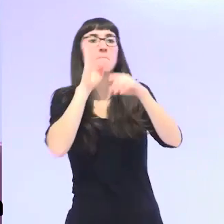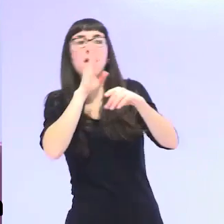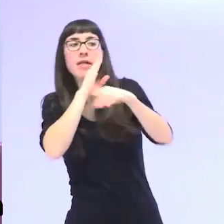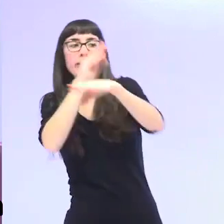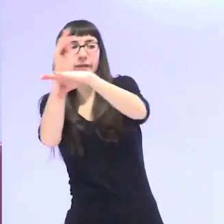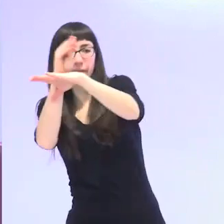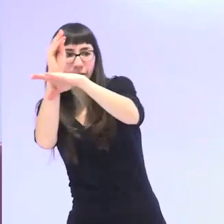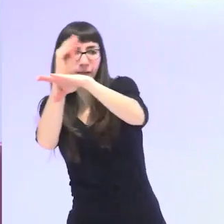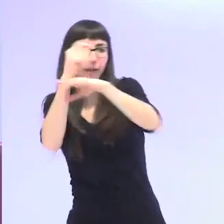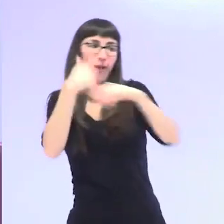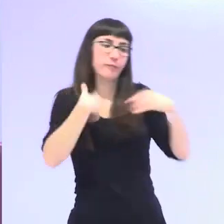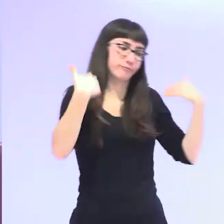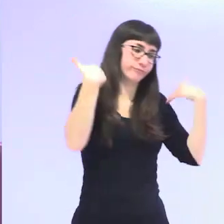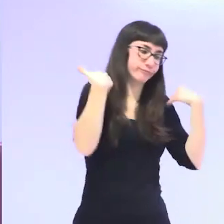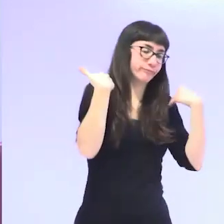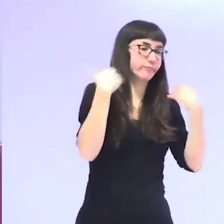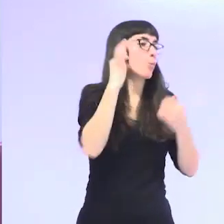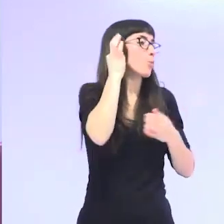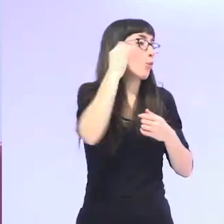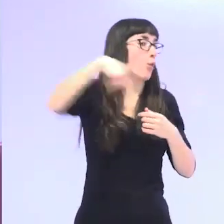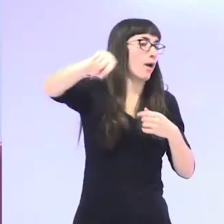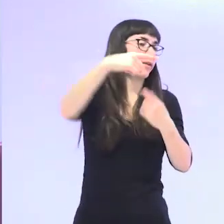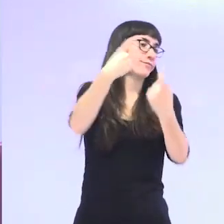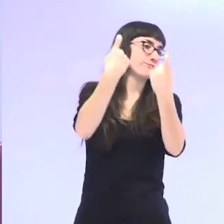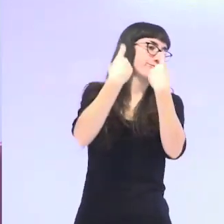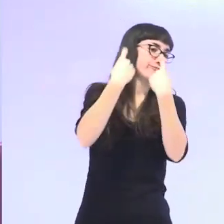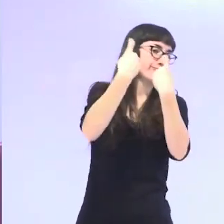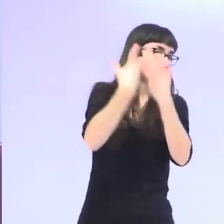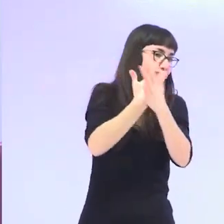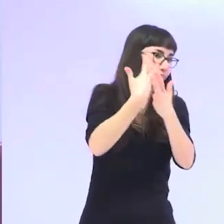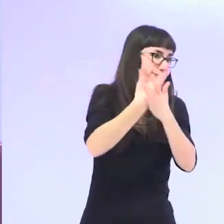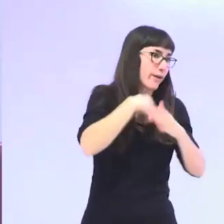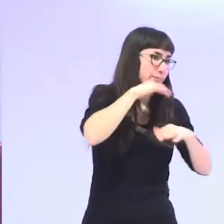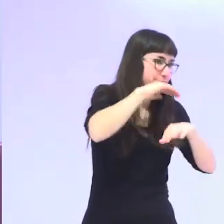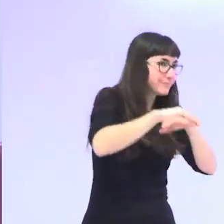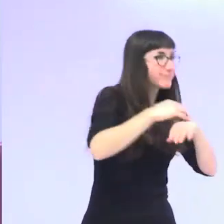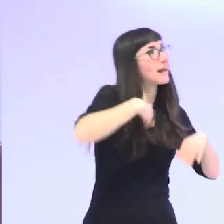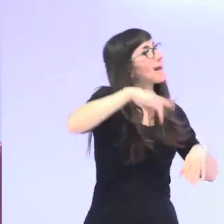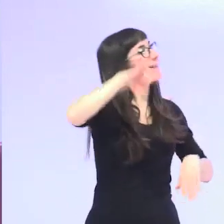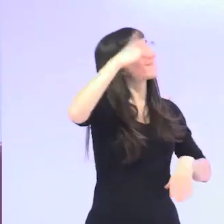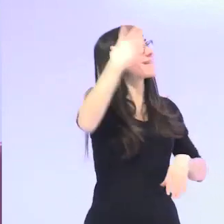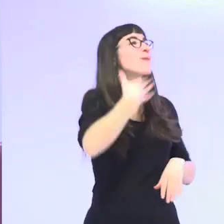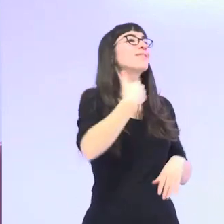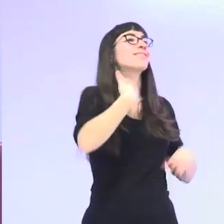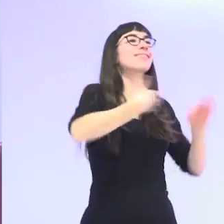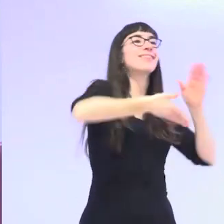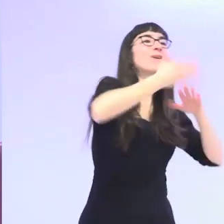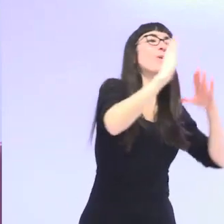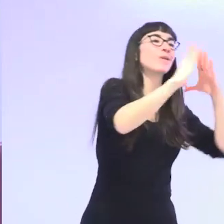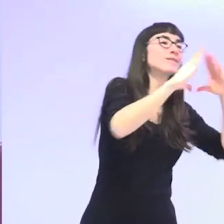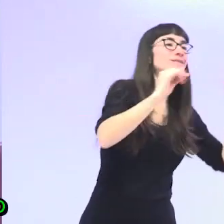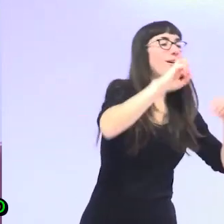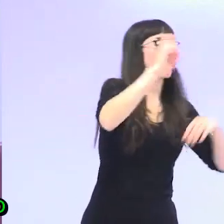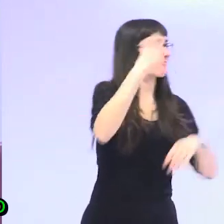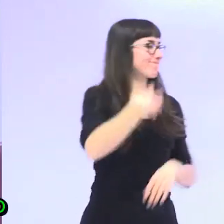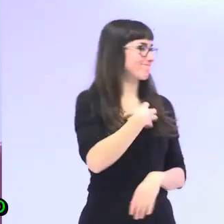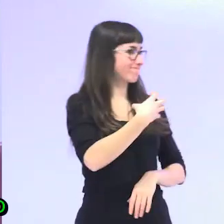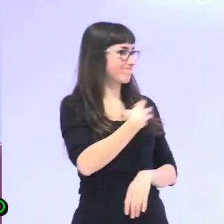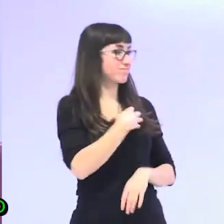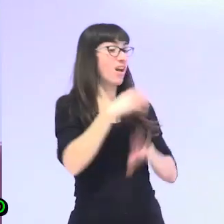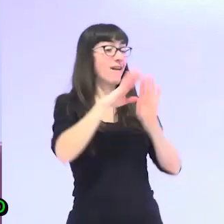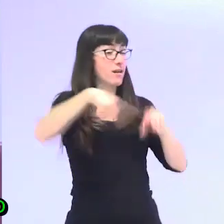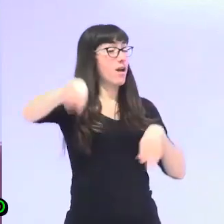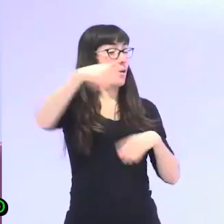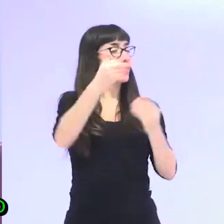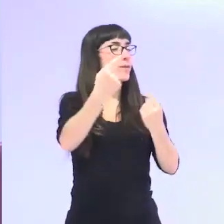enseñaran lo que significaba algún día ser esposas y madres y para ellas sobre todo para las que no pudieron estudiar muchas me